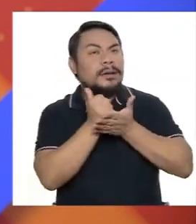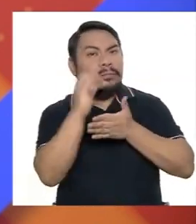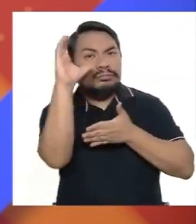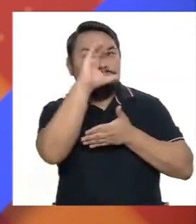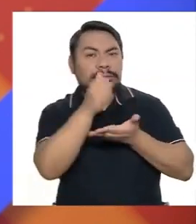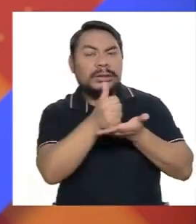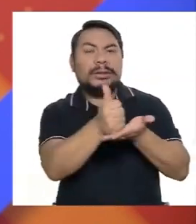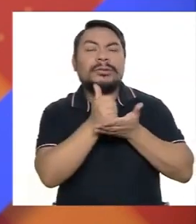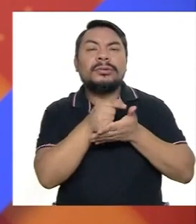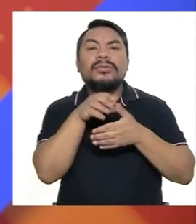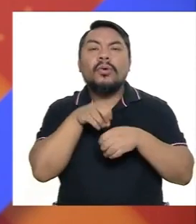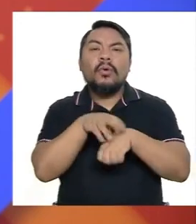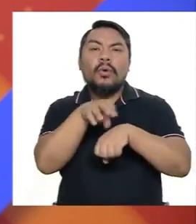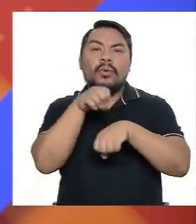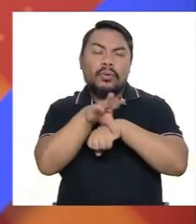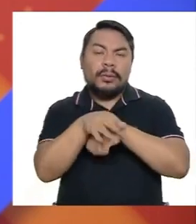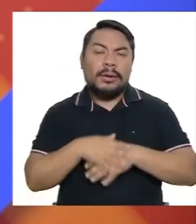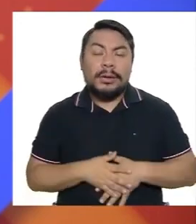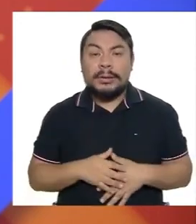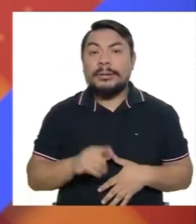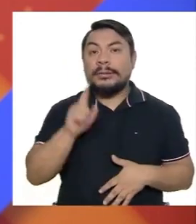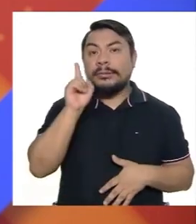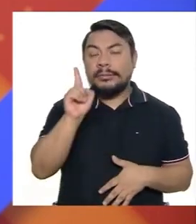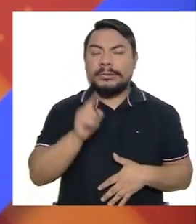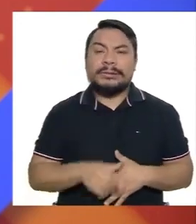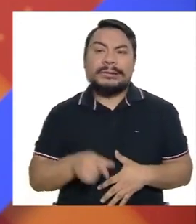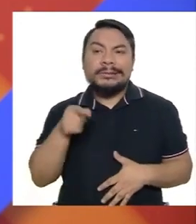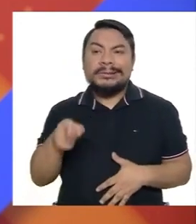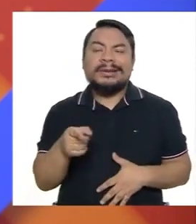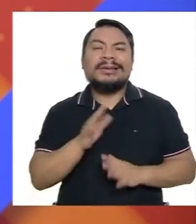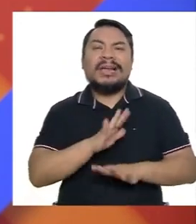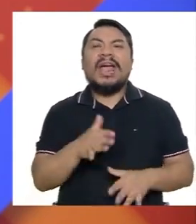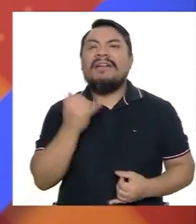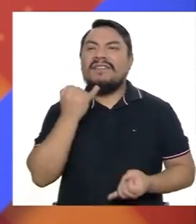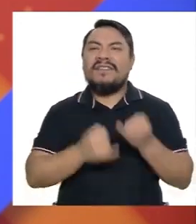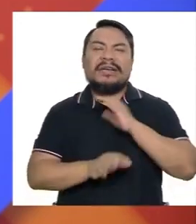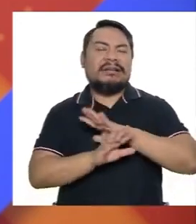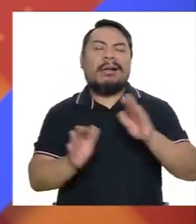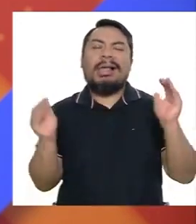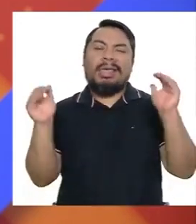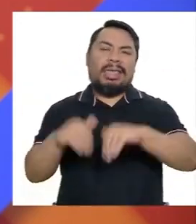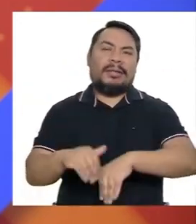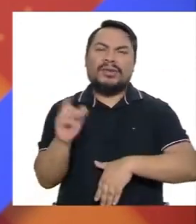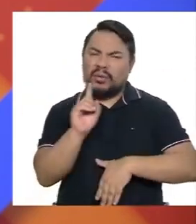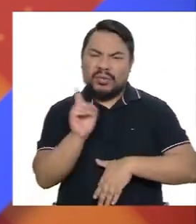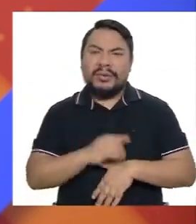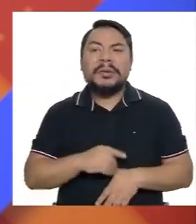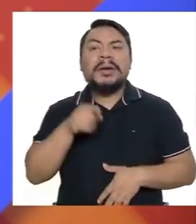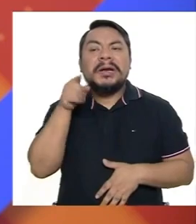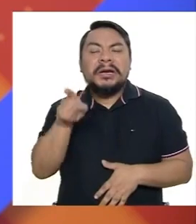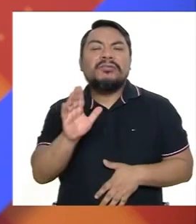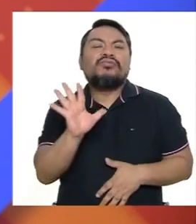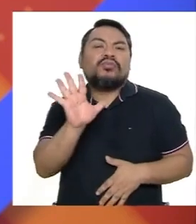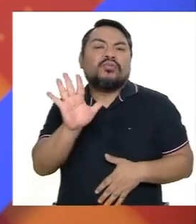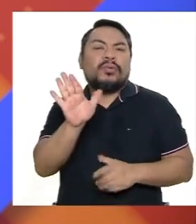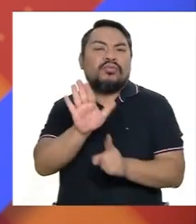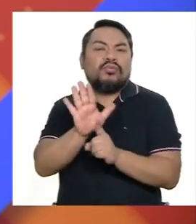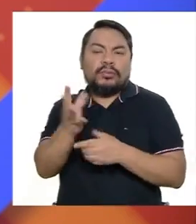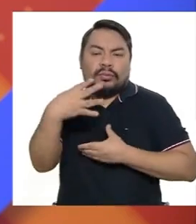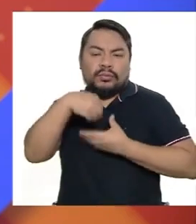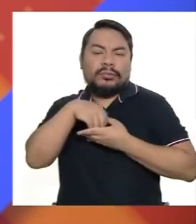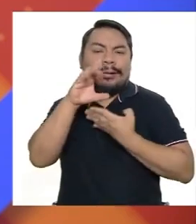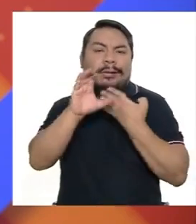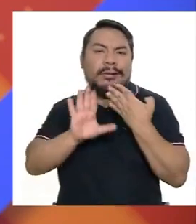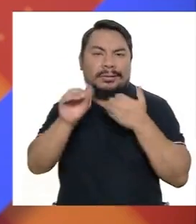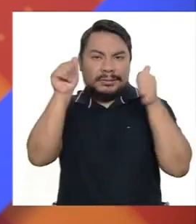busquen ayuda o alguna consejería, pues, primero que nada, esto no es el fin del mundo. Esto es una situación y una condición de vida